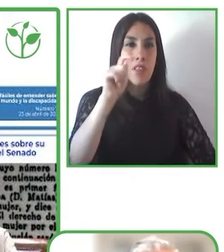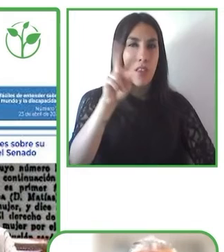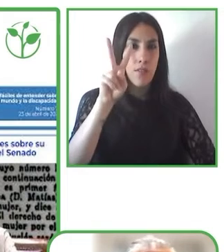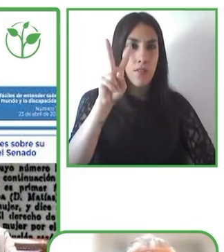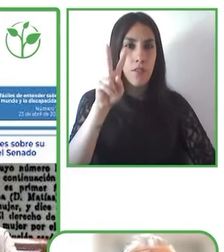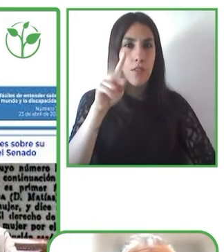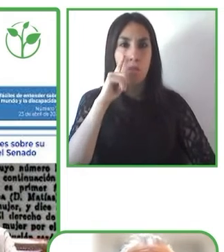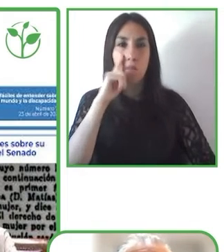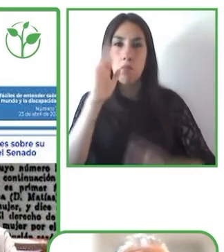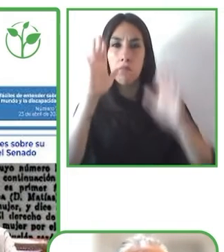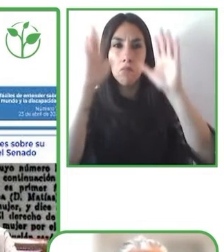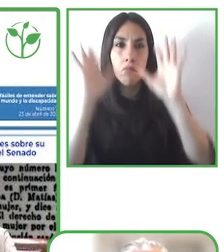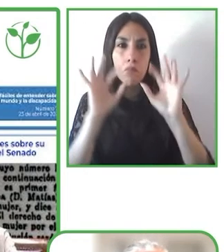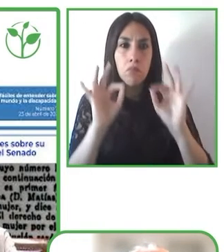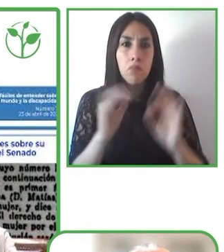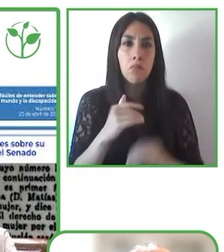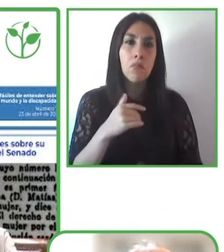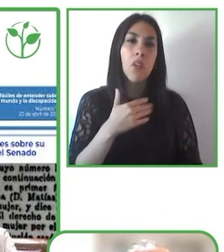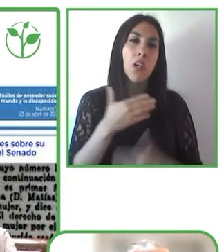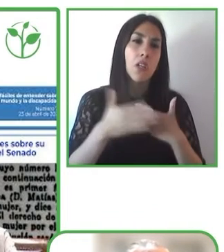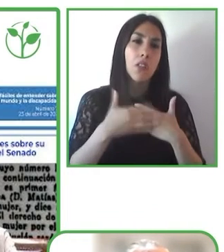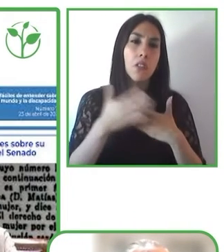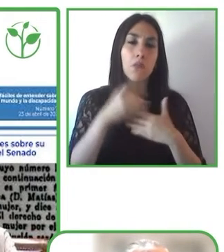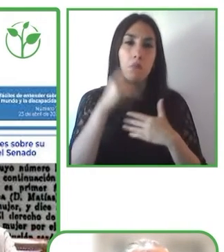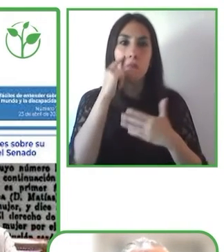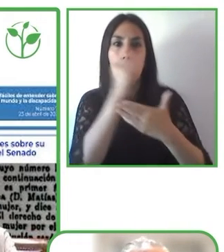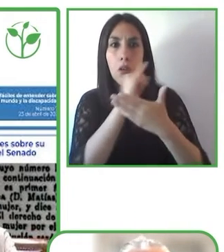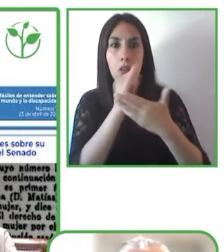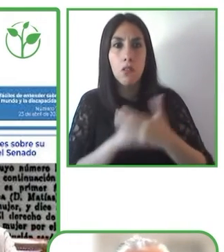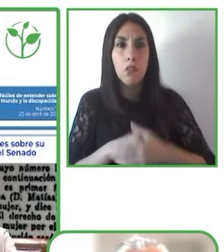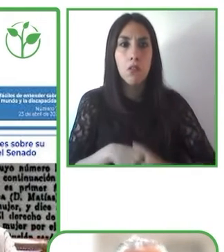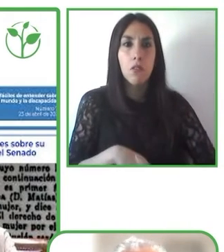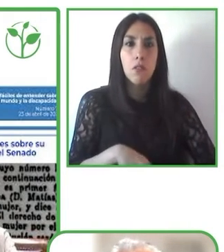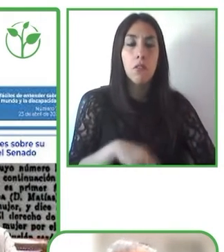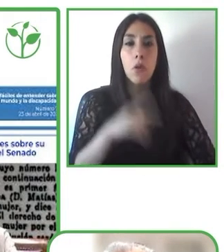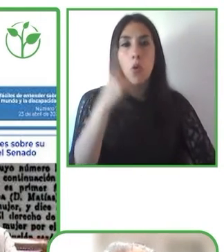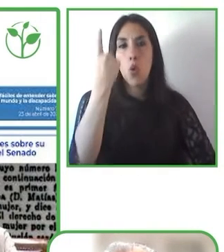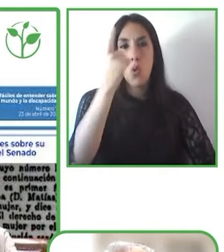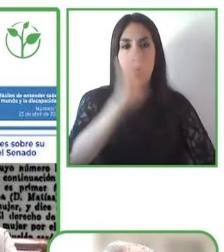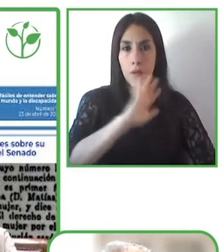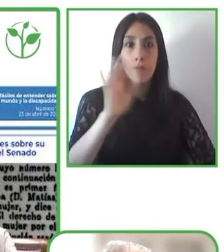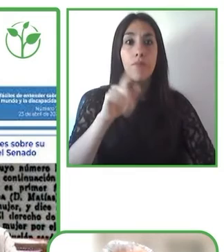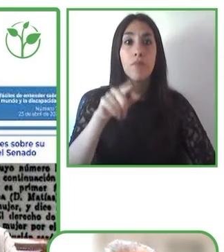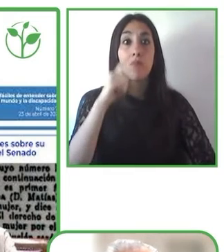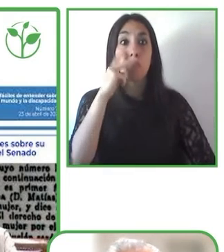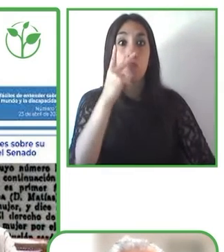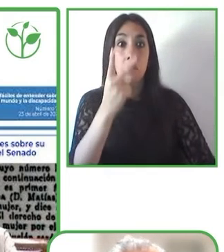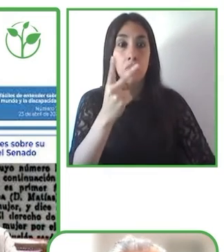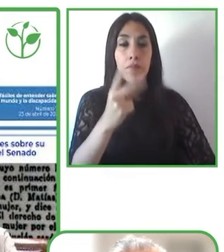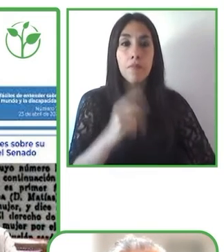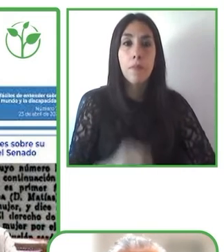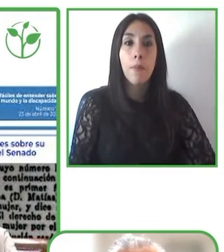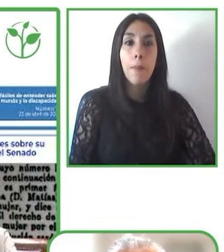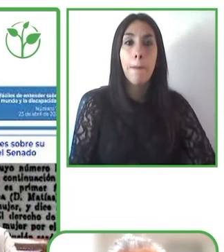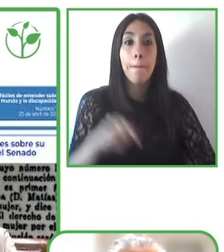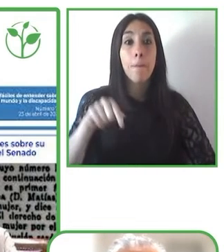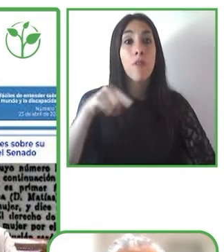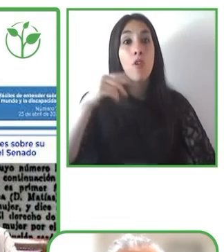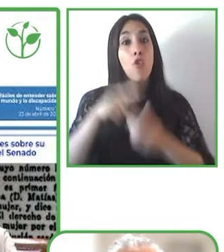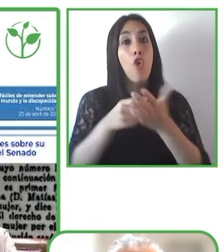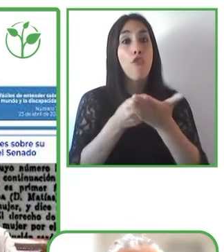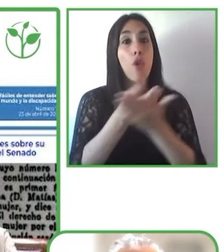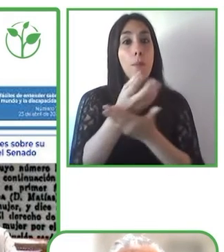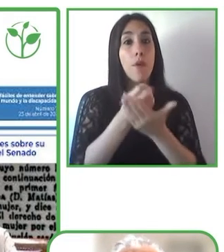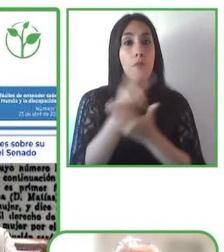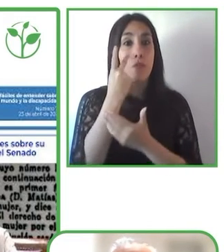explicamos noticias como por ejemplo la ley de reforma laboral española o la guerra de